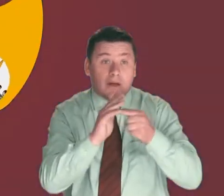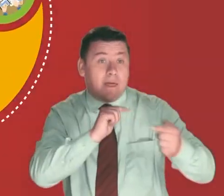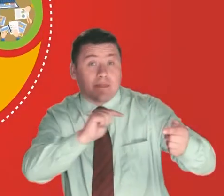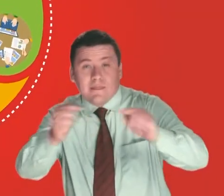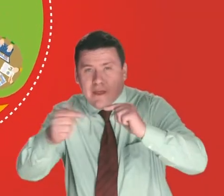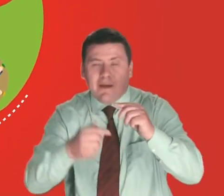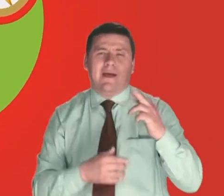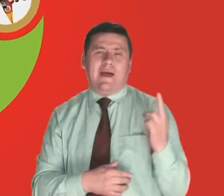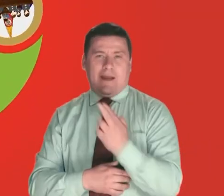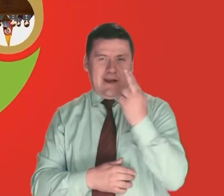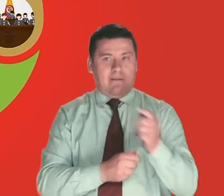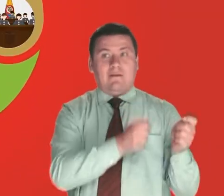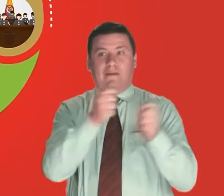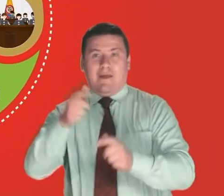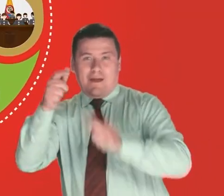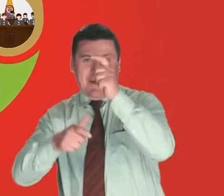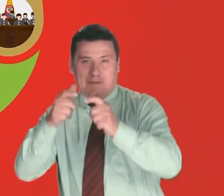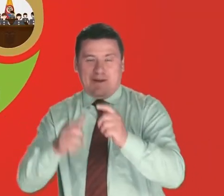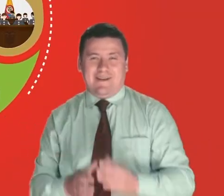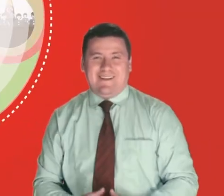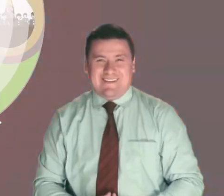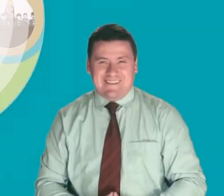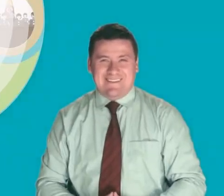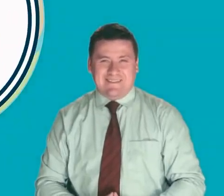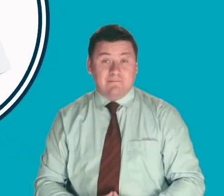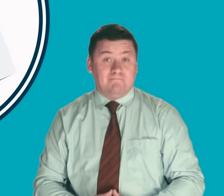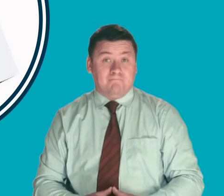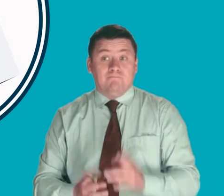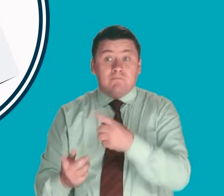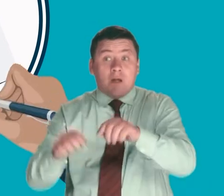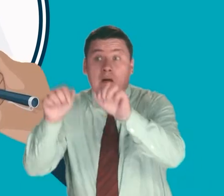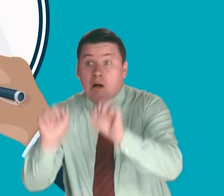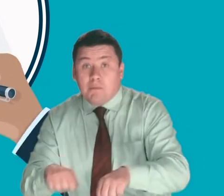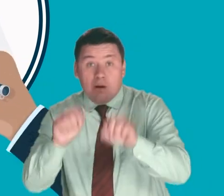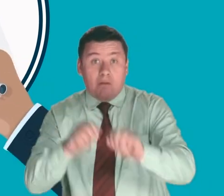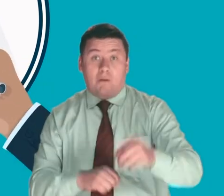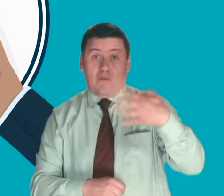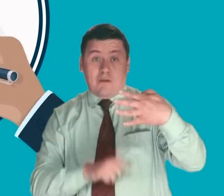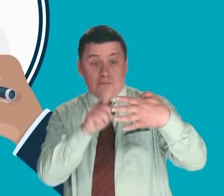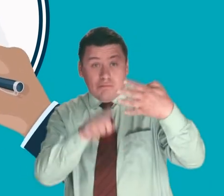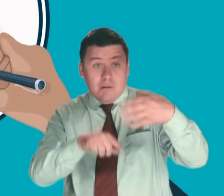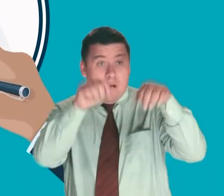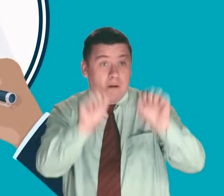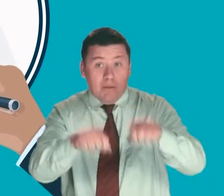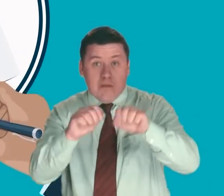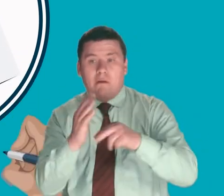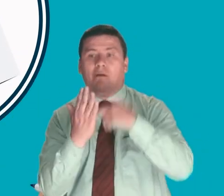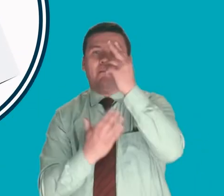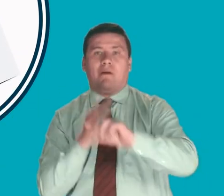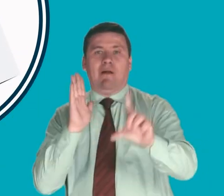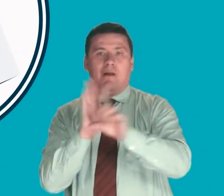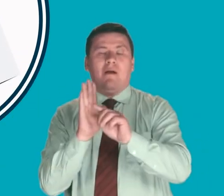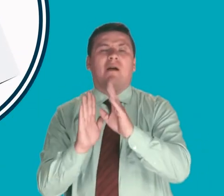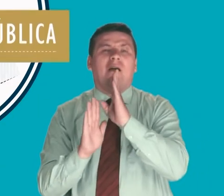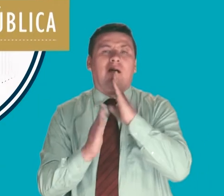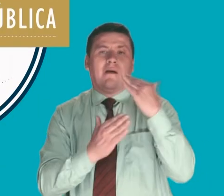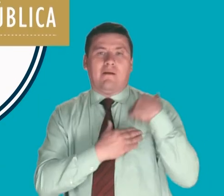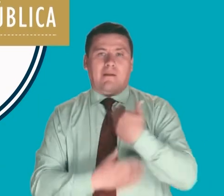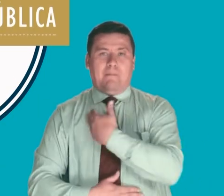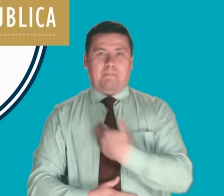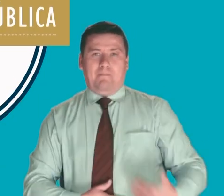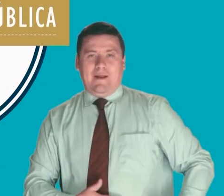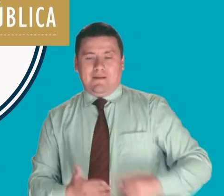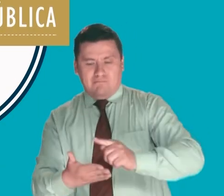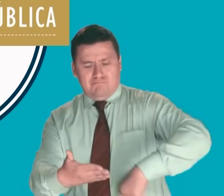debate se repite en la otra Cámara. Al ser aprobado en los cuatro debates, el proyecto de ley debe ser sancionado por el